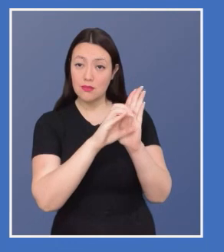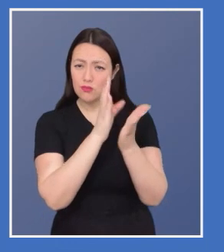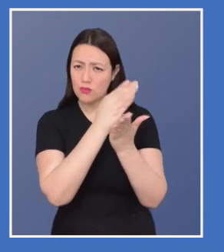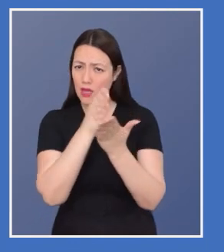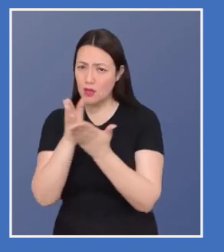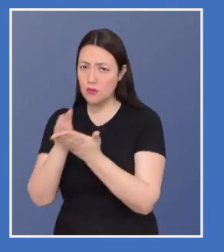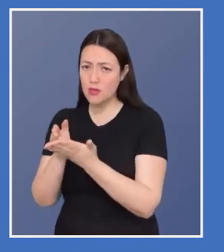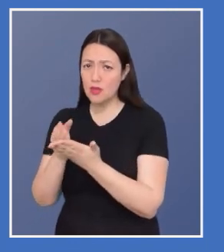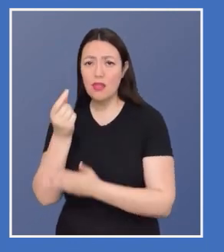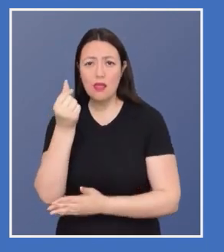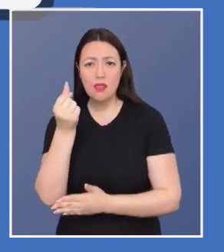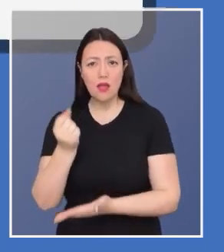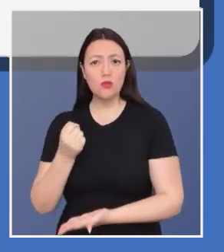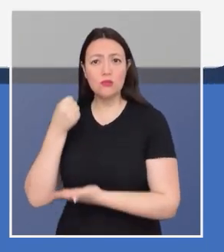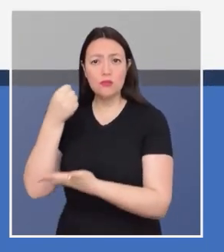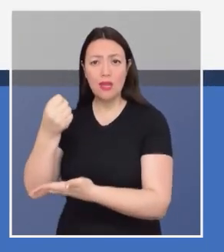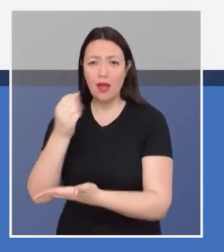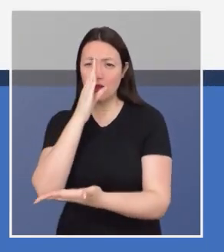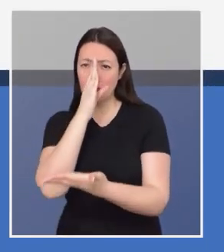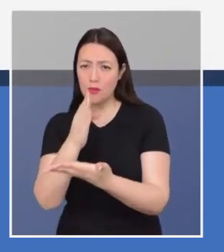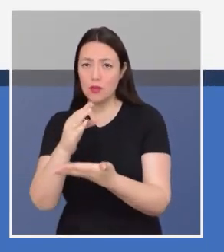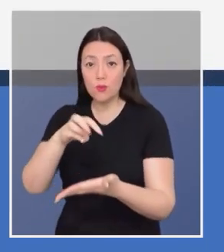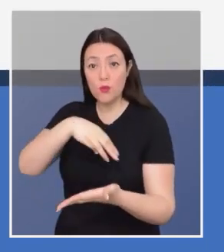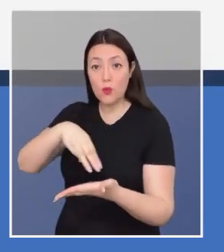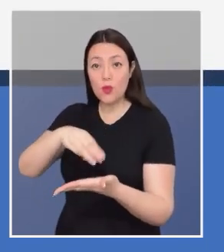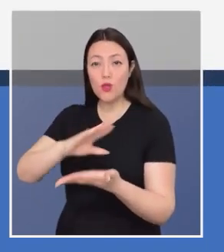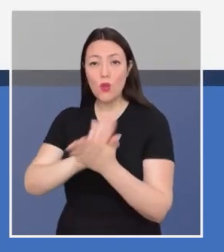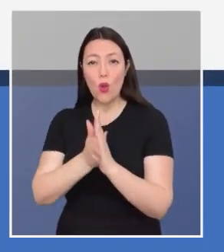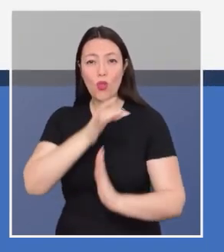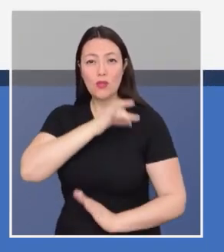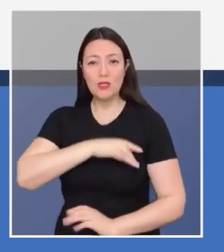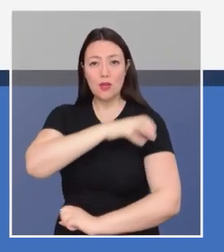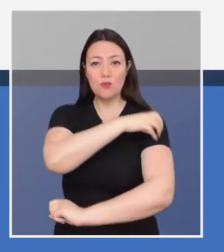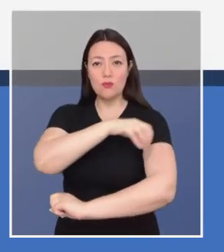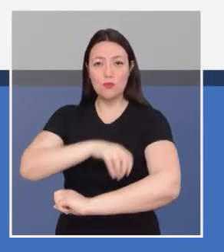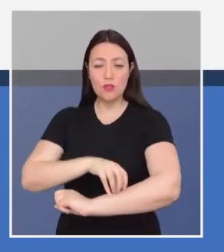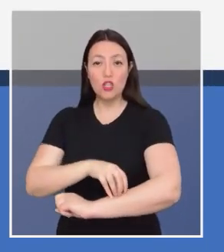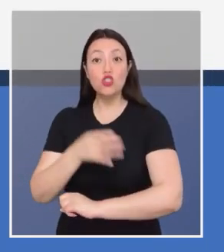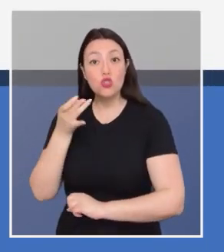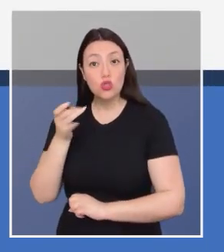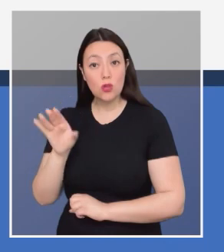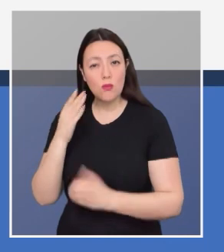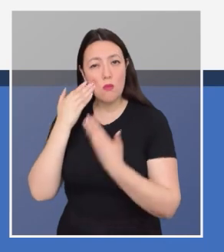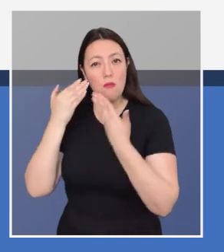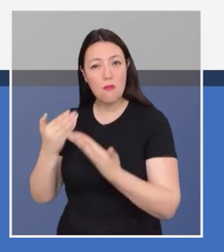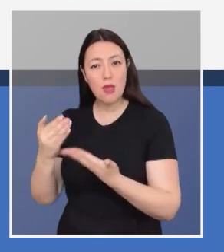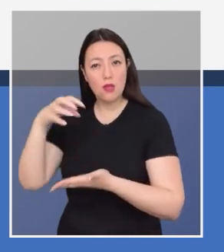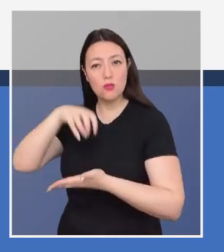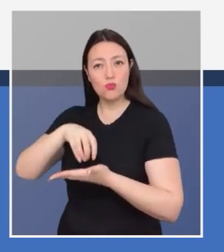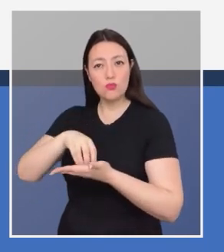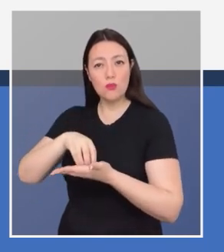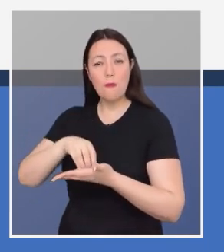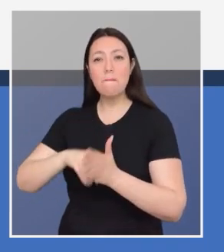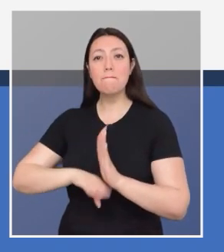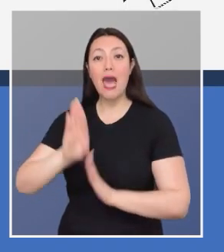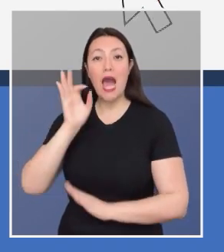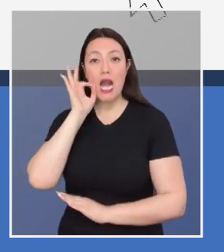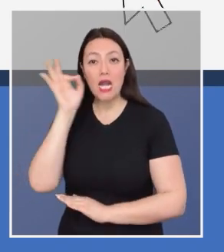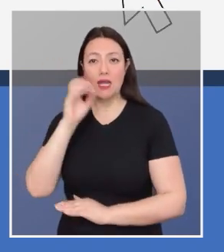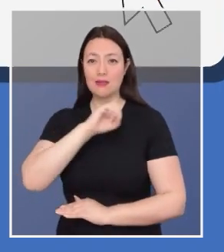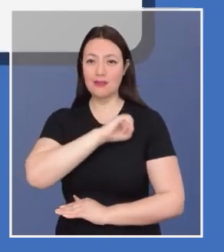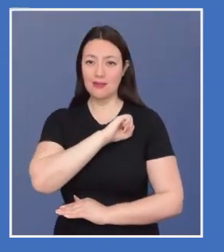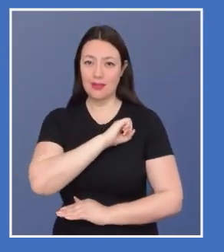elimina las platas que van directamente a los municipios de todo Chile. Y con esto, solo se benefician las comunas más ricas de Santiago.